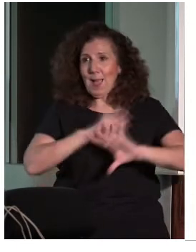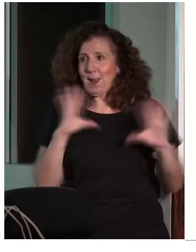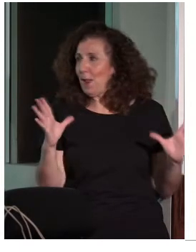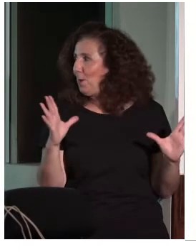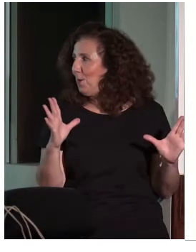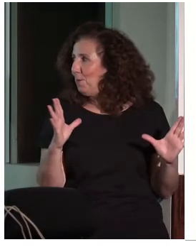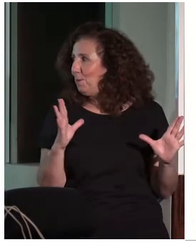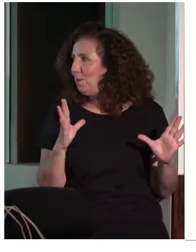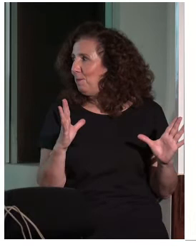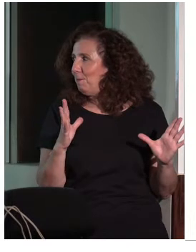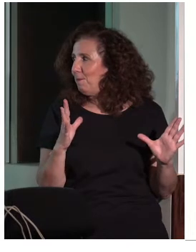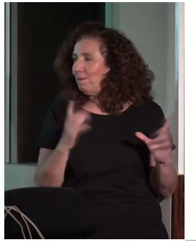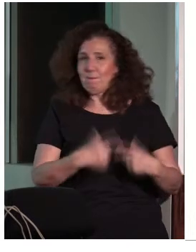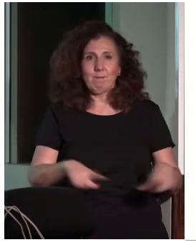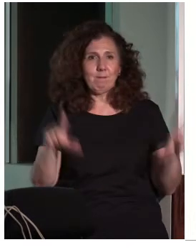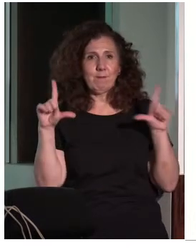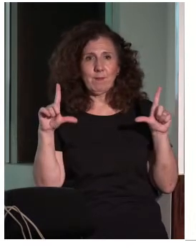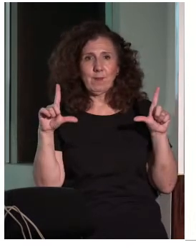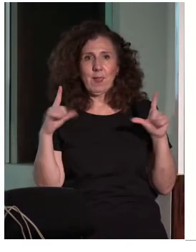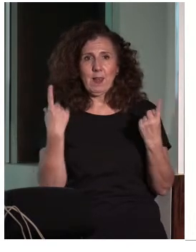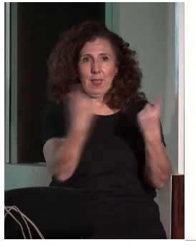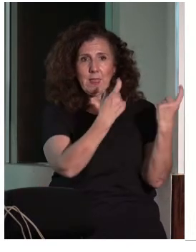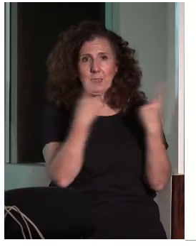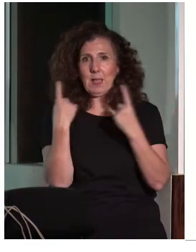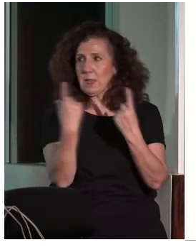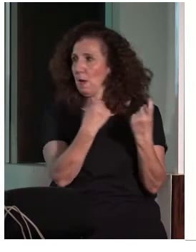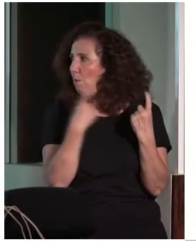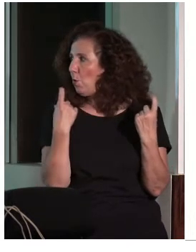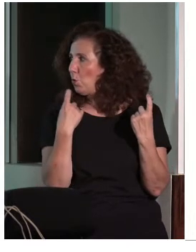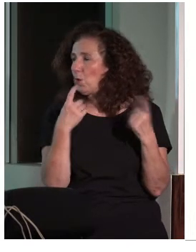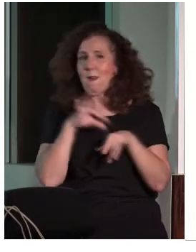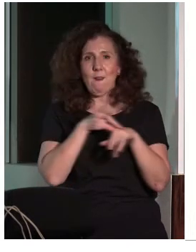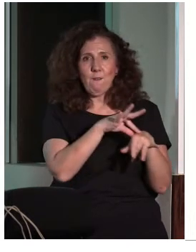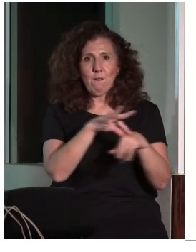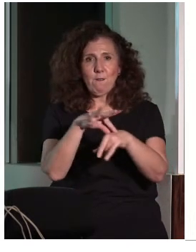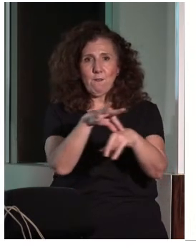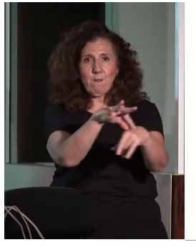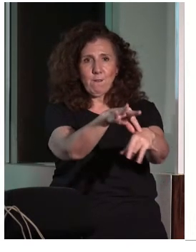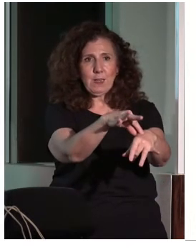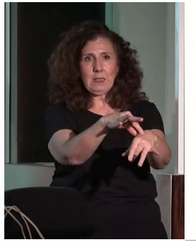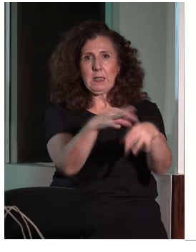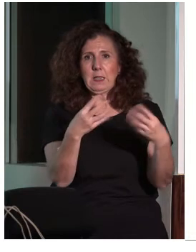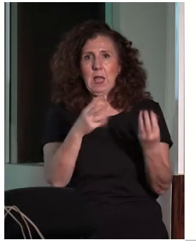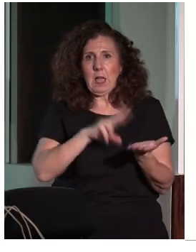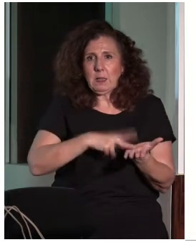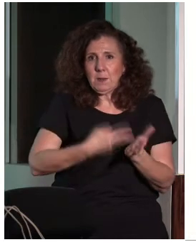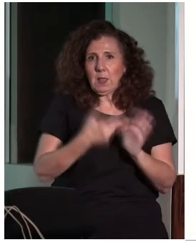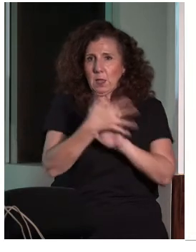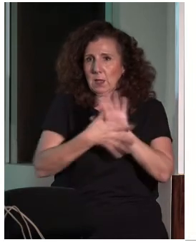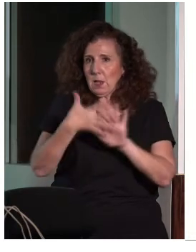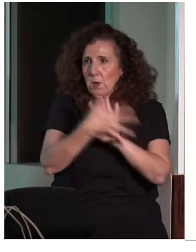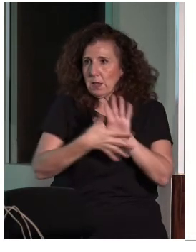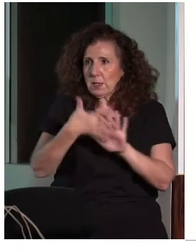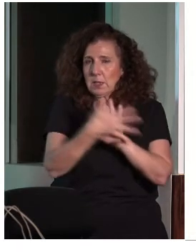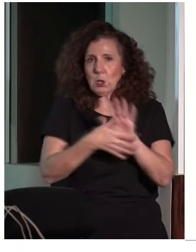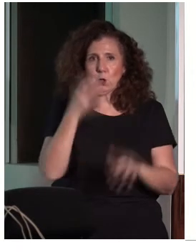necesitaríamos que hubiera visitas guiadas o interpretación de lengua de signos en